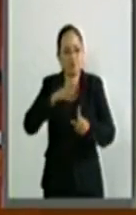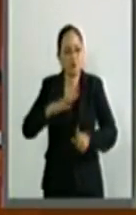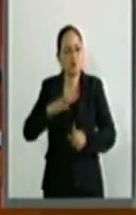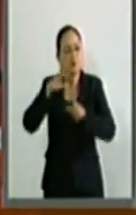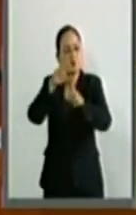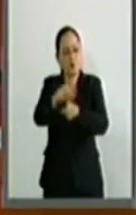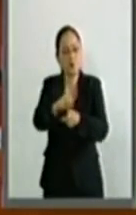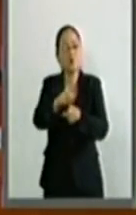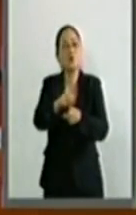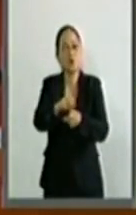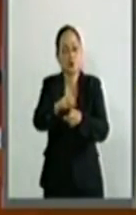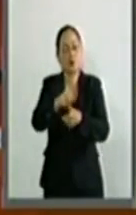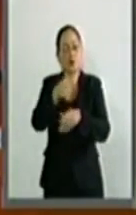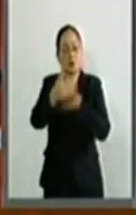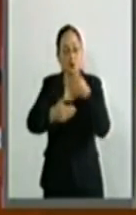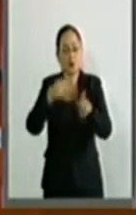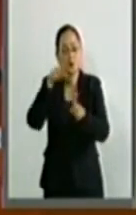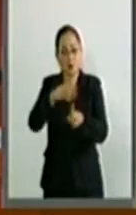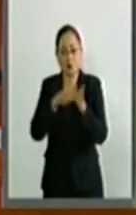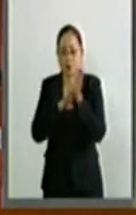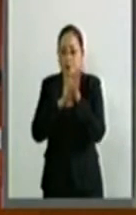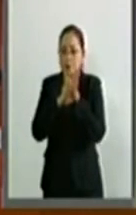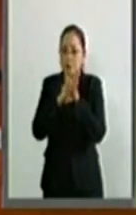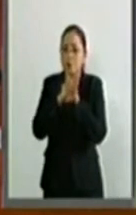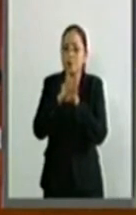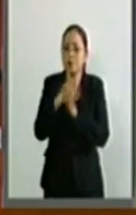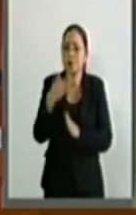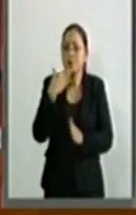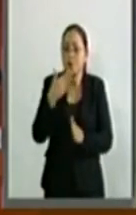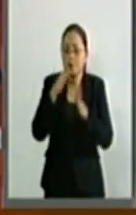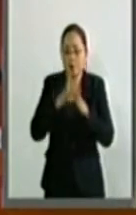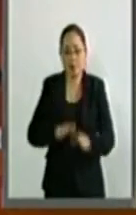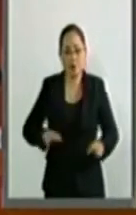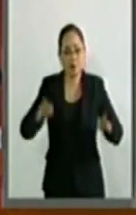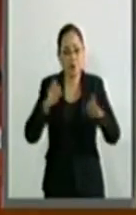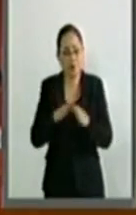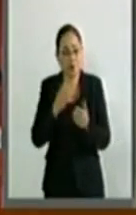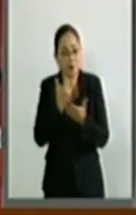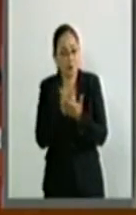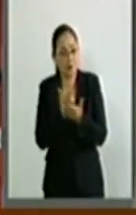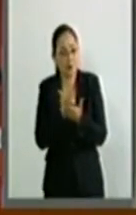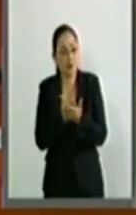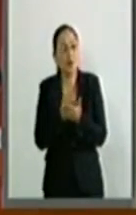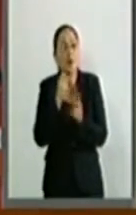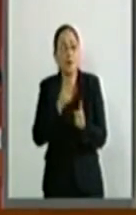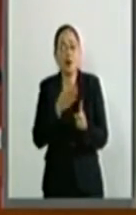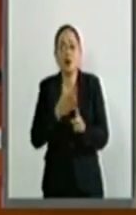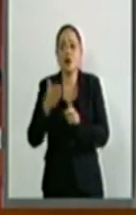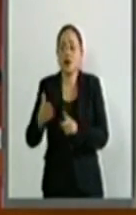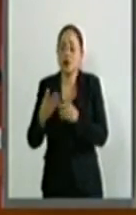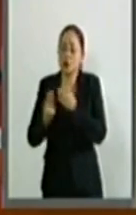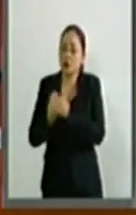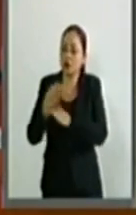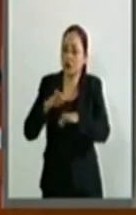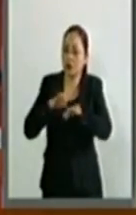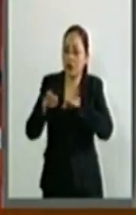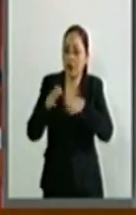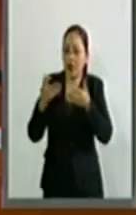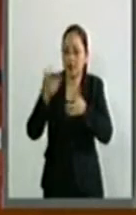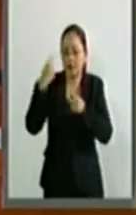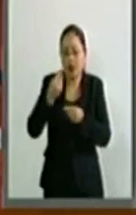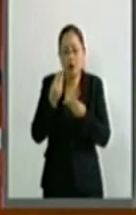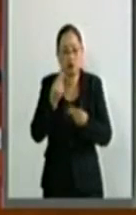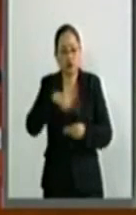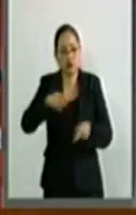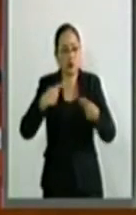adelante en este crecimiento económico y fundamentalmente en la creación de empleos para muchos